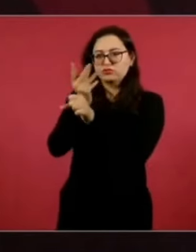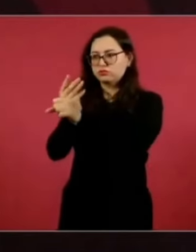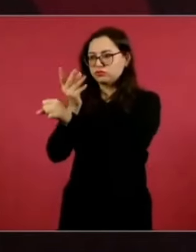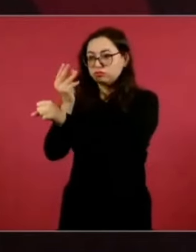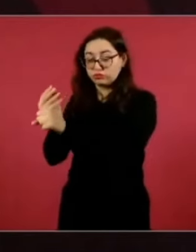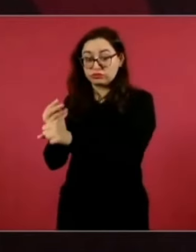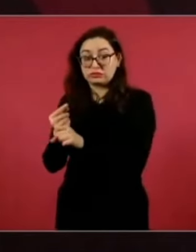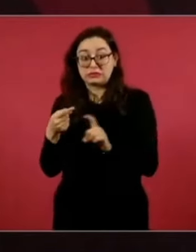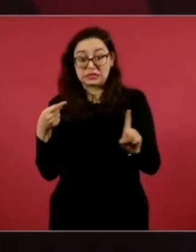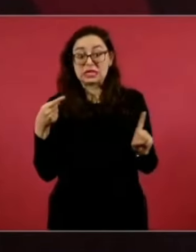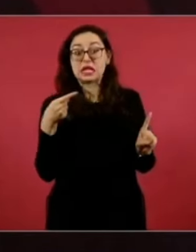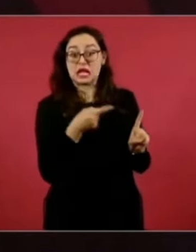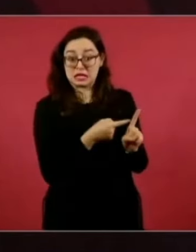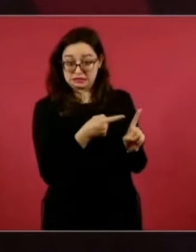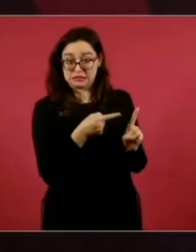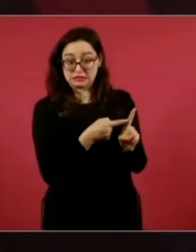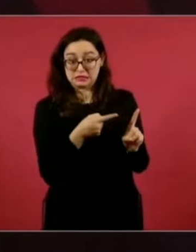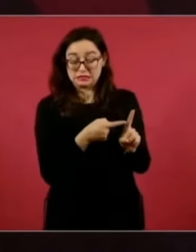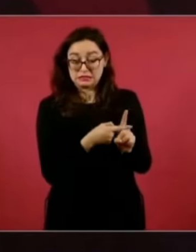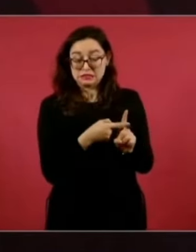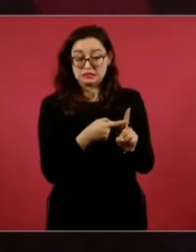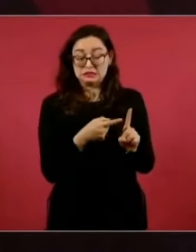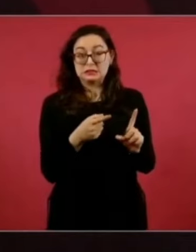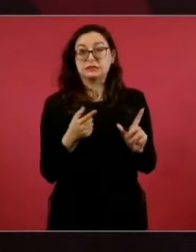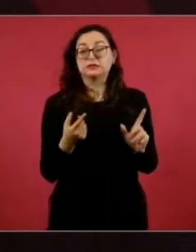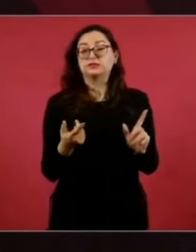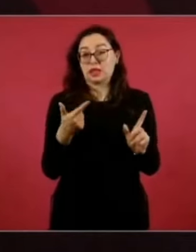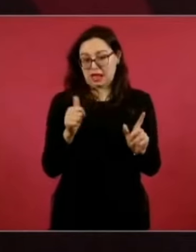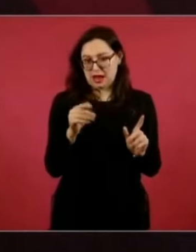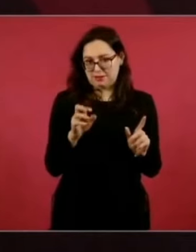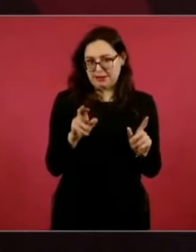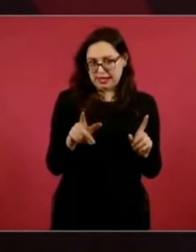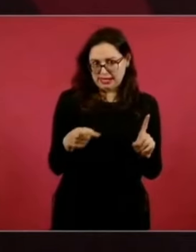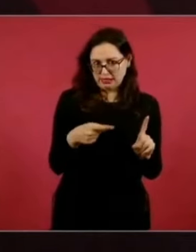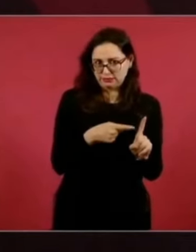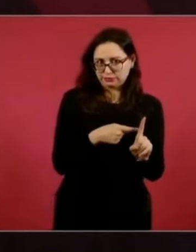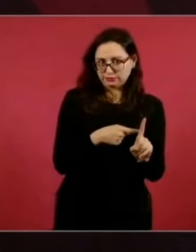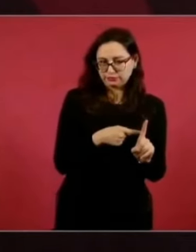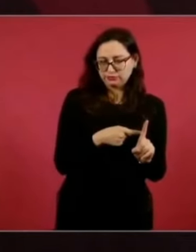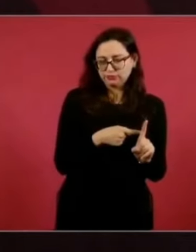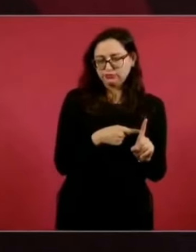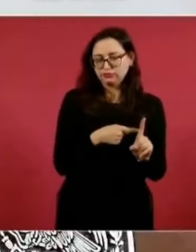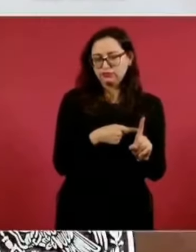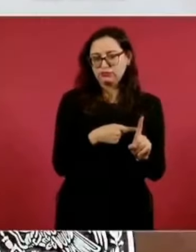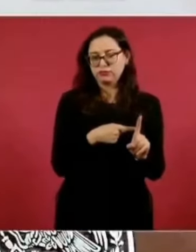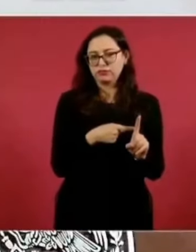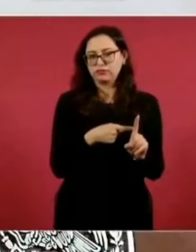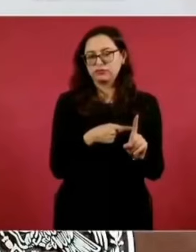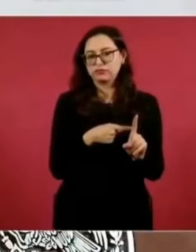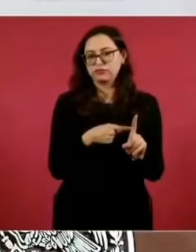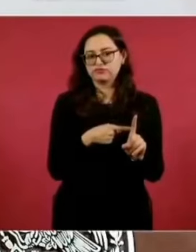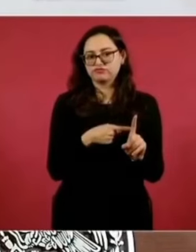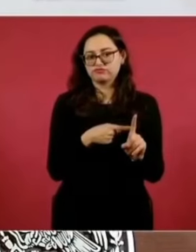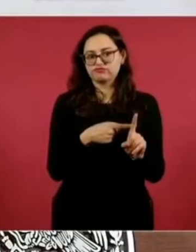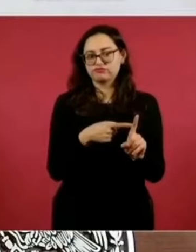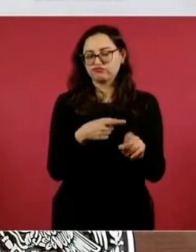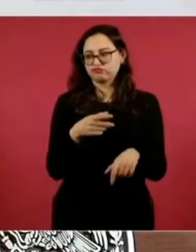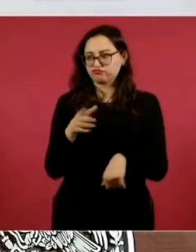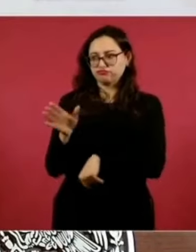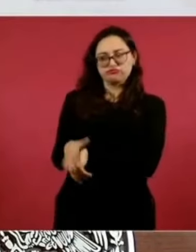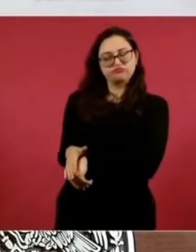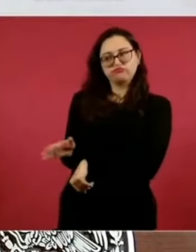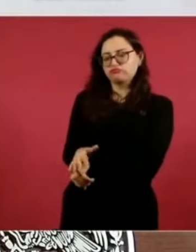cuidó a Gabriel, por ejemplo, que se rescatara